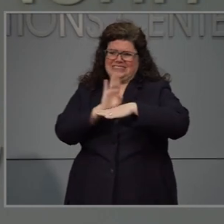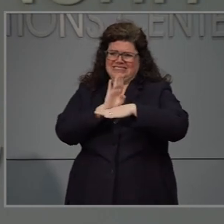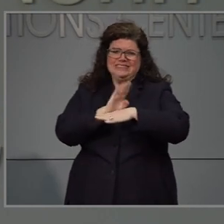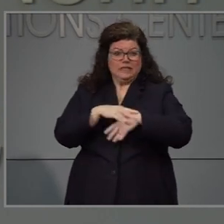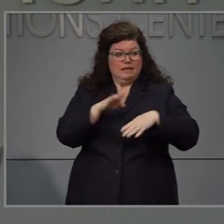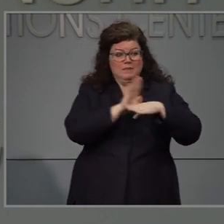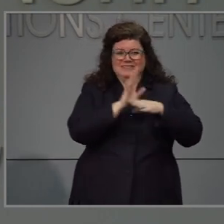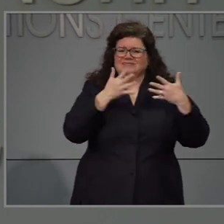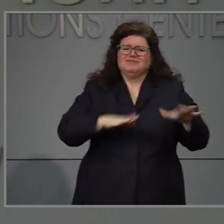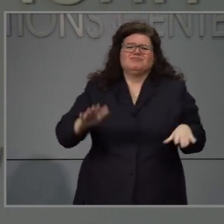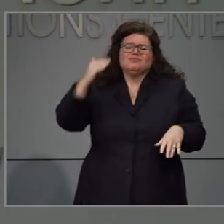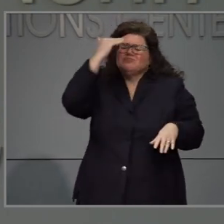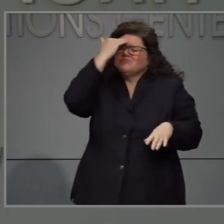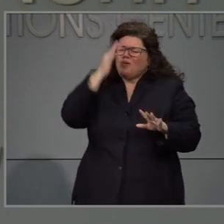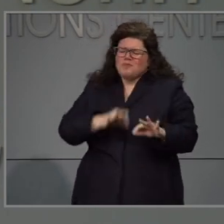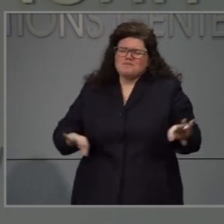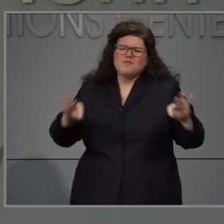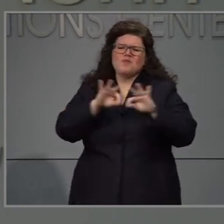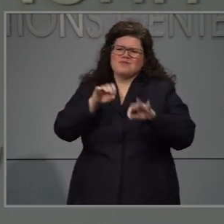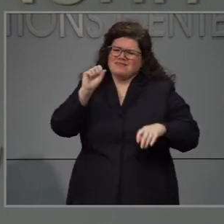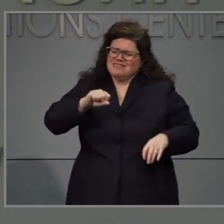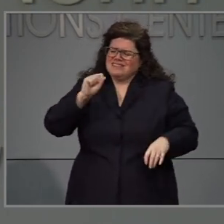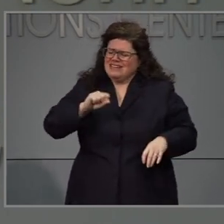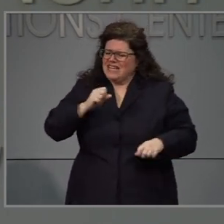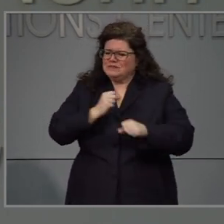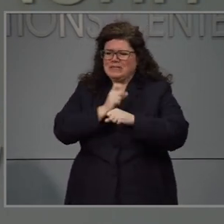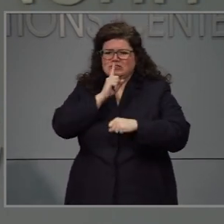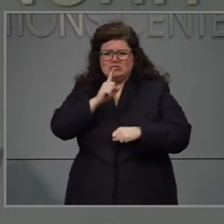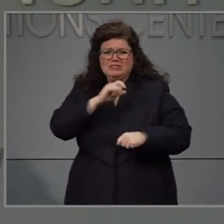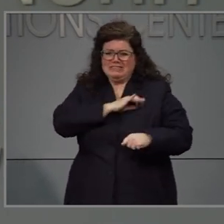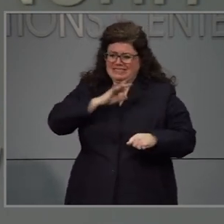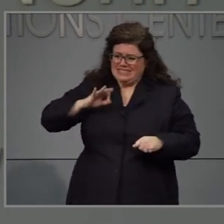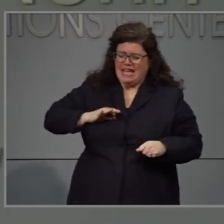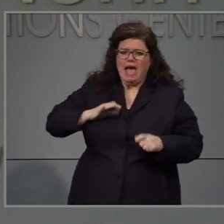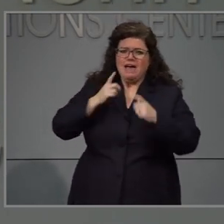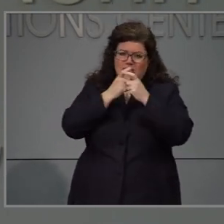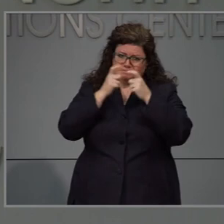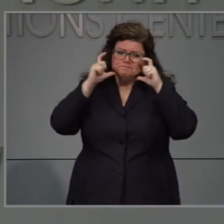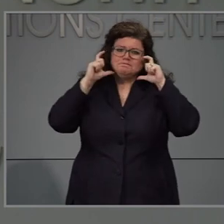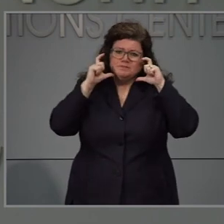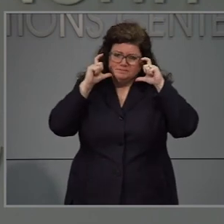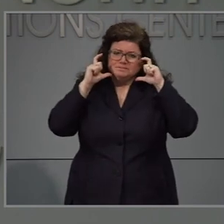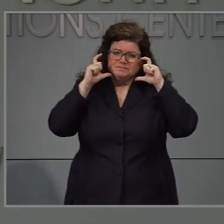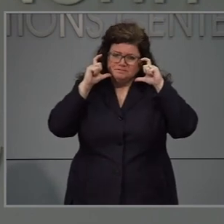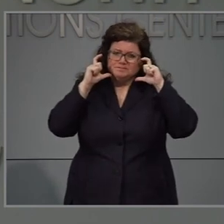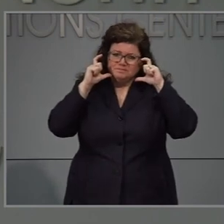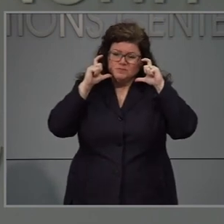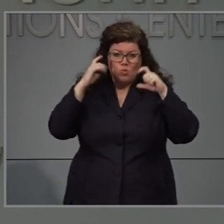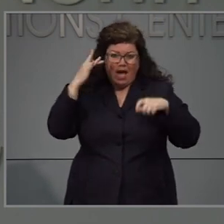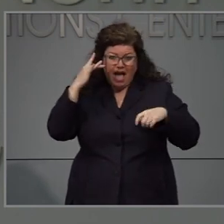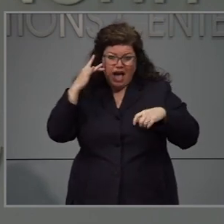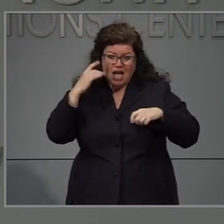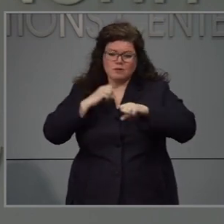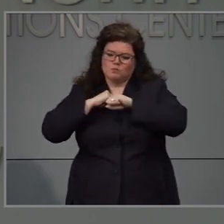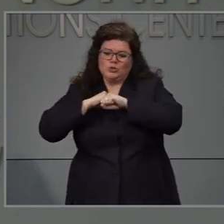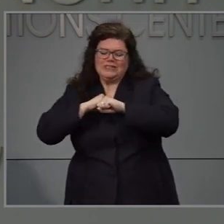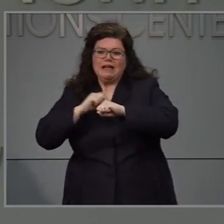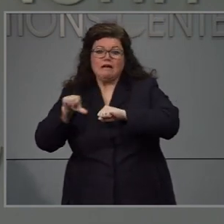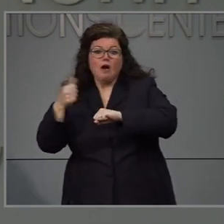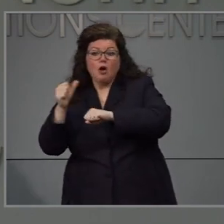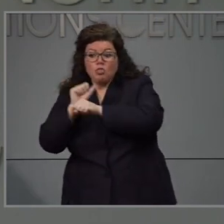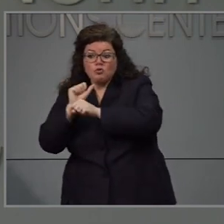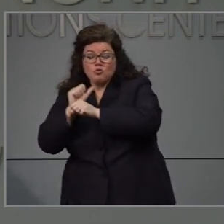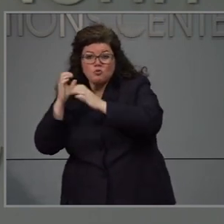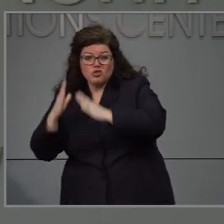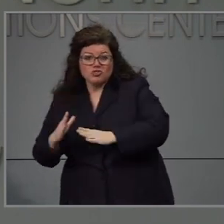negocios y ellos saben que es importante que los empleados llevan tapabocas para